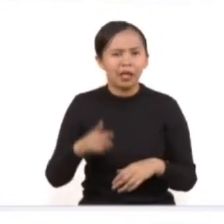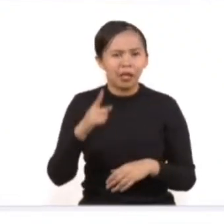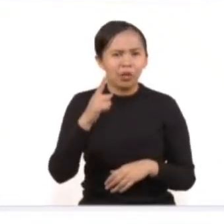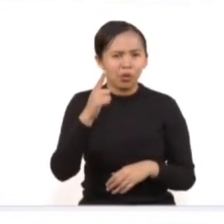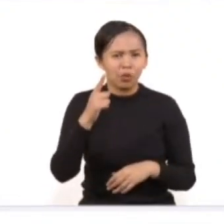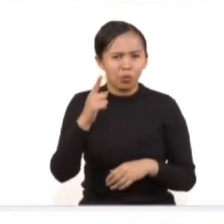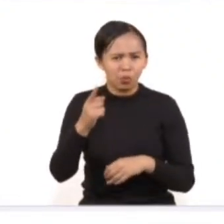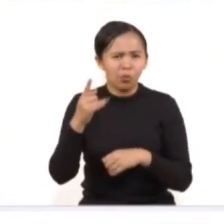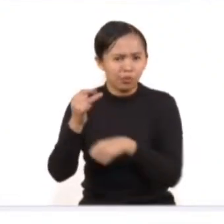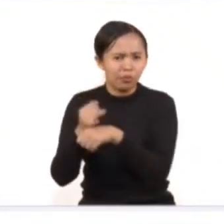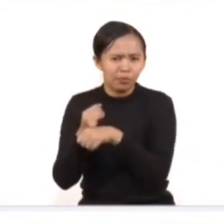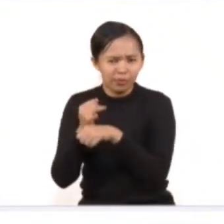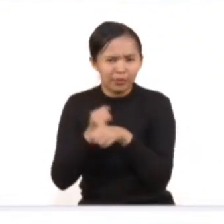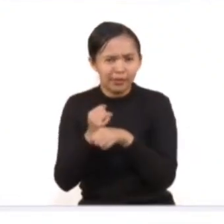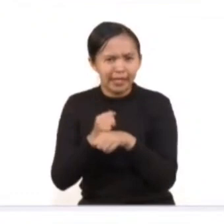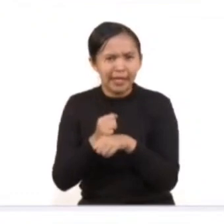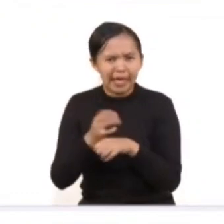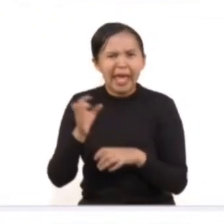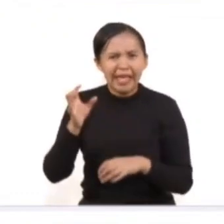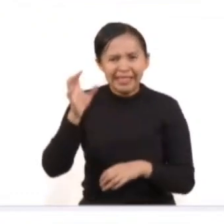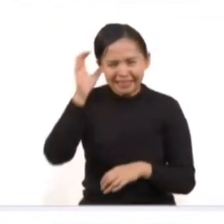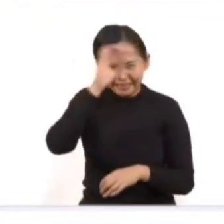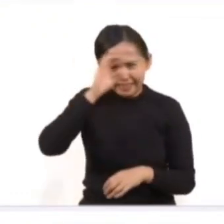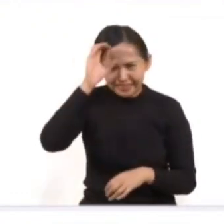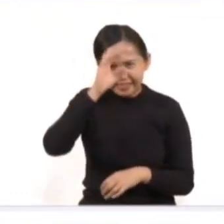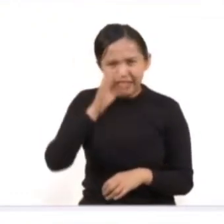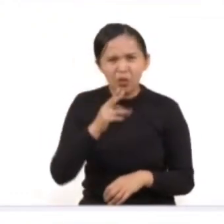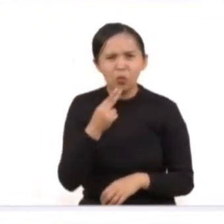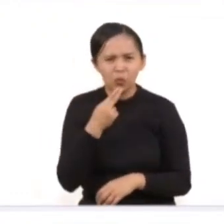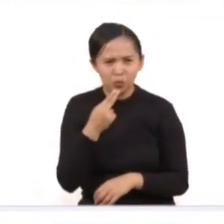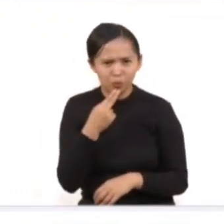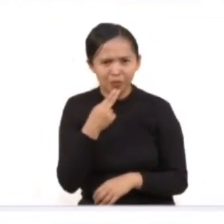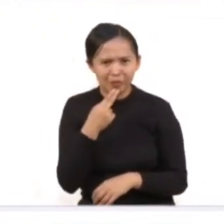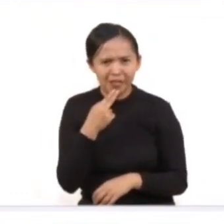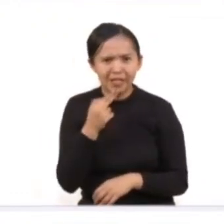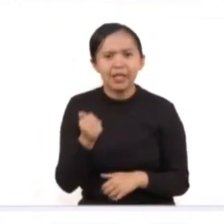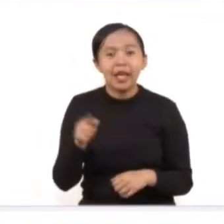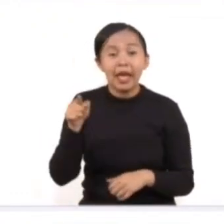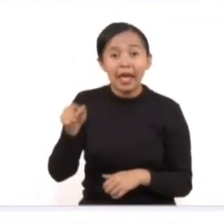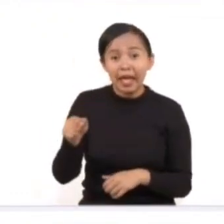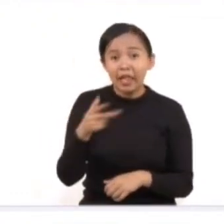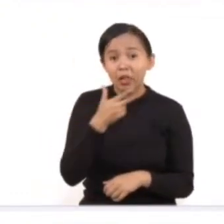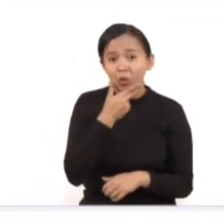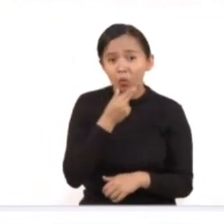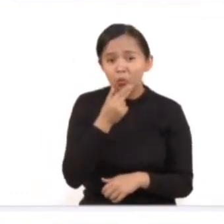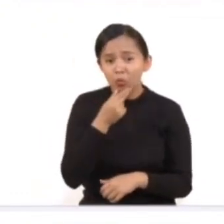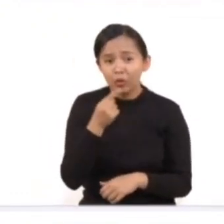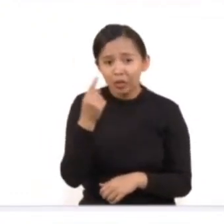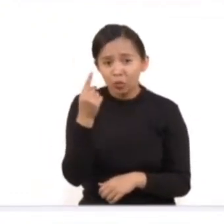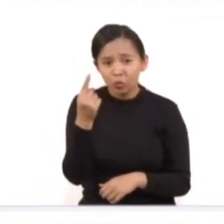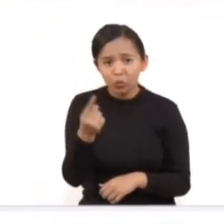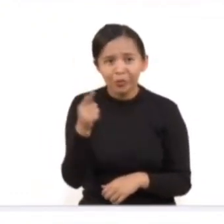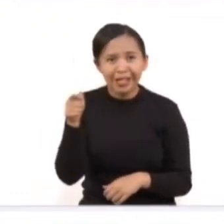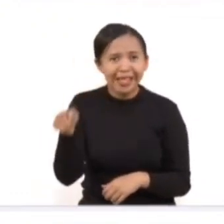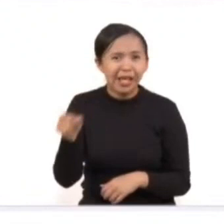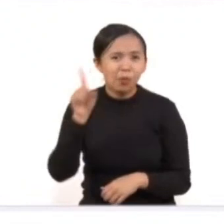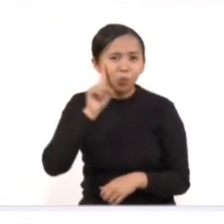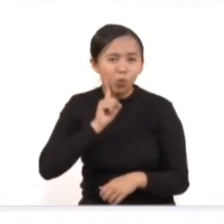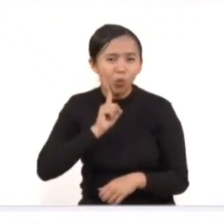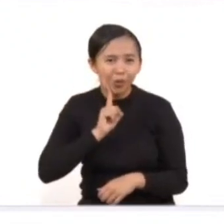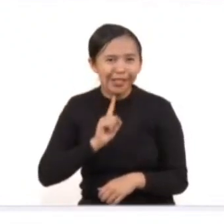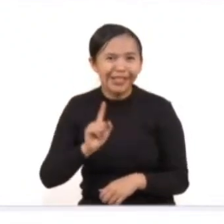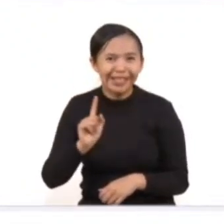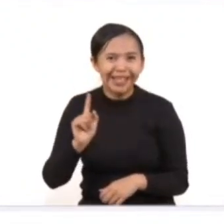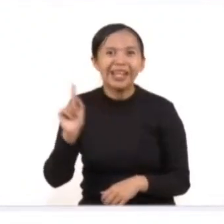investigación seria y científica, logramos llevar ante la justicia a un hombre por el feminicidio de su